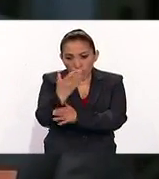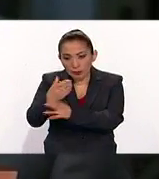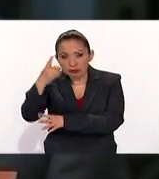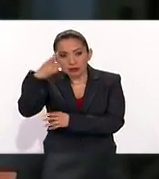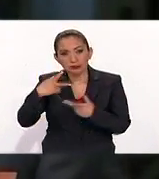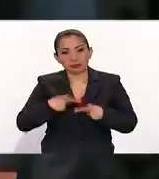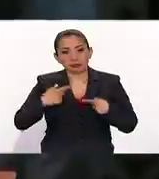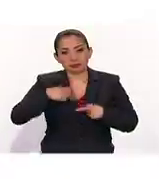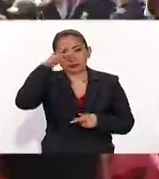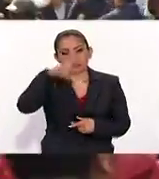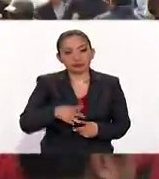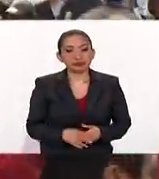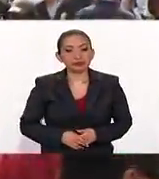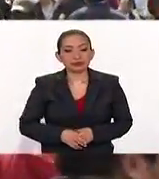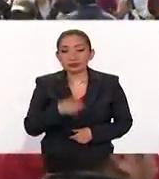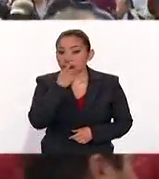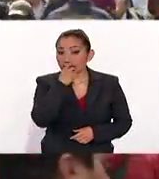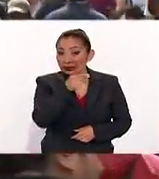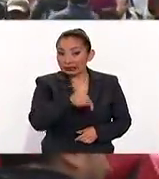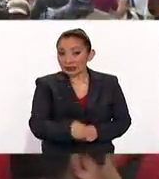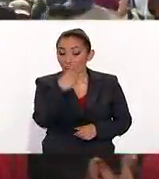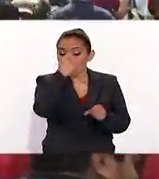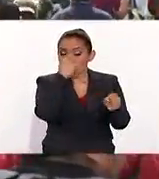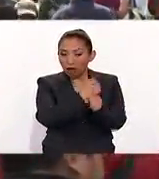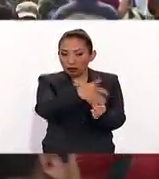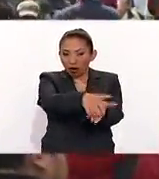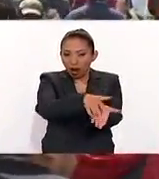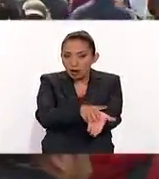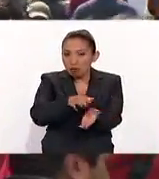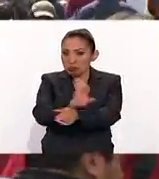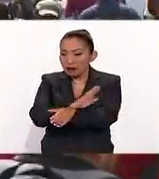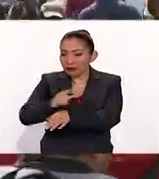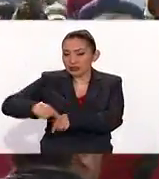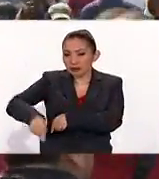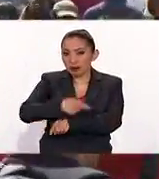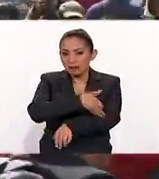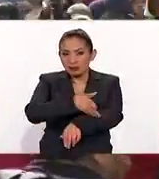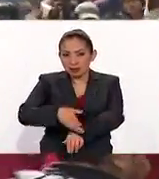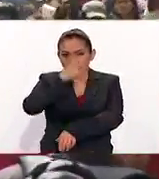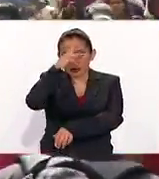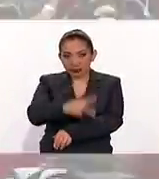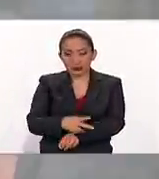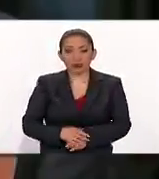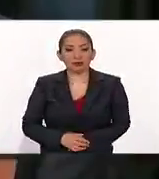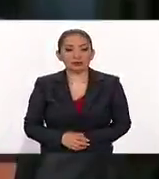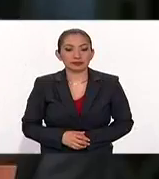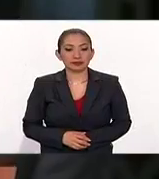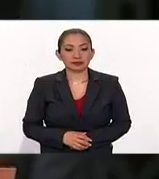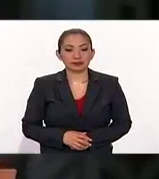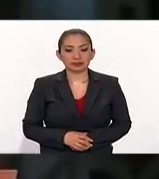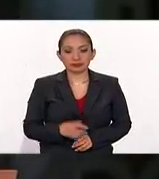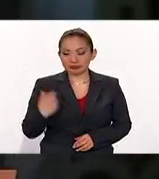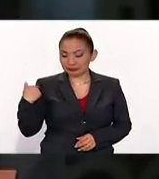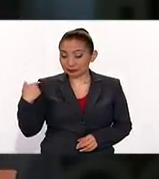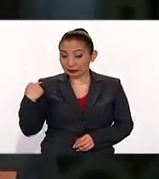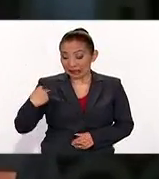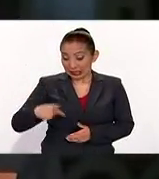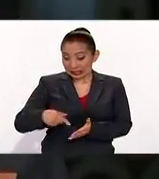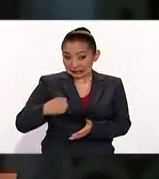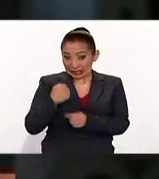mexicanos. Indicó que este fue un año de ahorros y beneficios para las familias mexicanas. Este año,